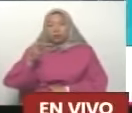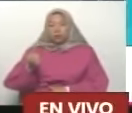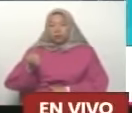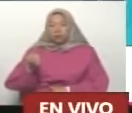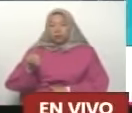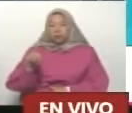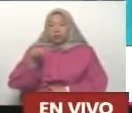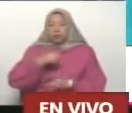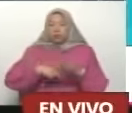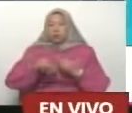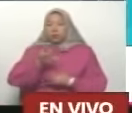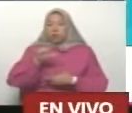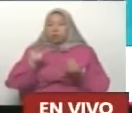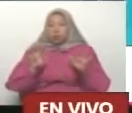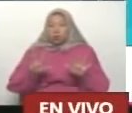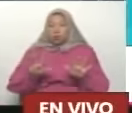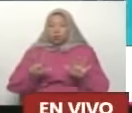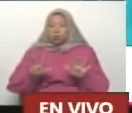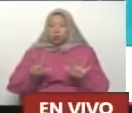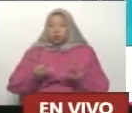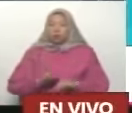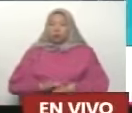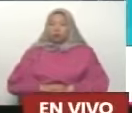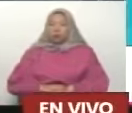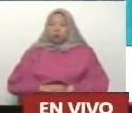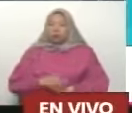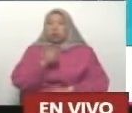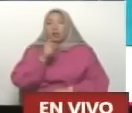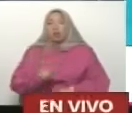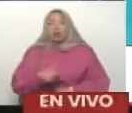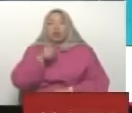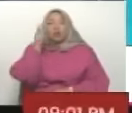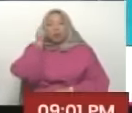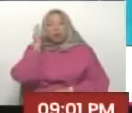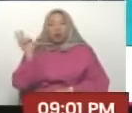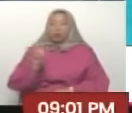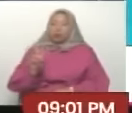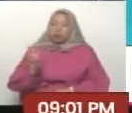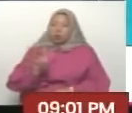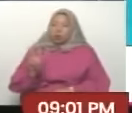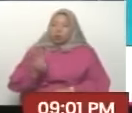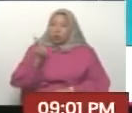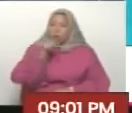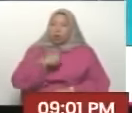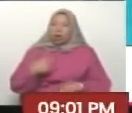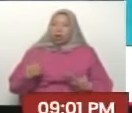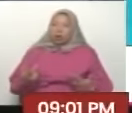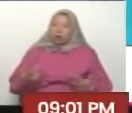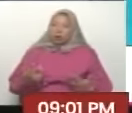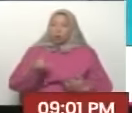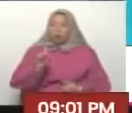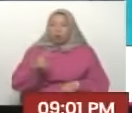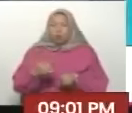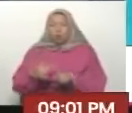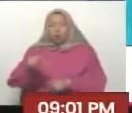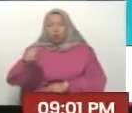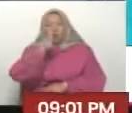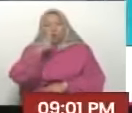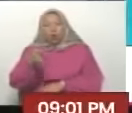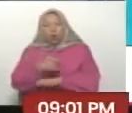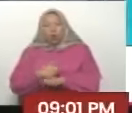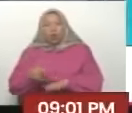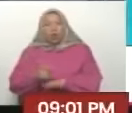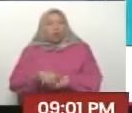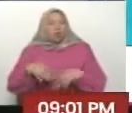la línea 58, y bueno, ¿qué sería de Venezuela si no tuviéramos el 1x10 del buen gobierno?